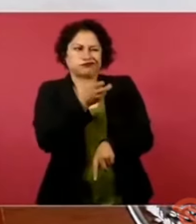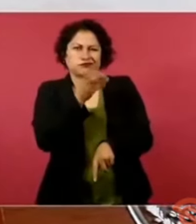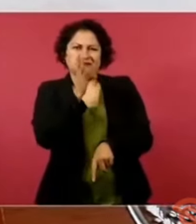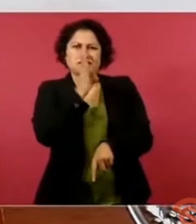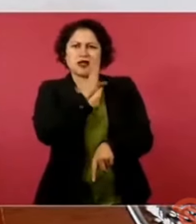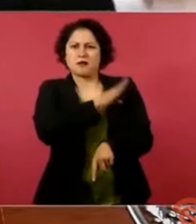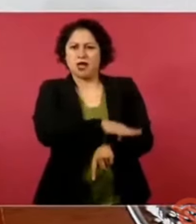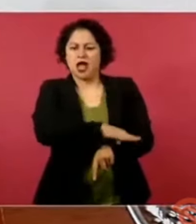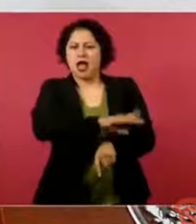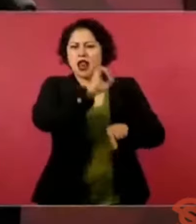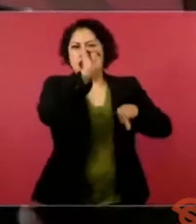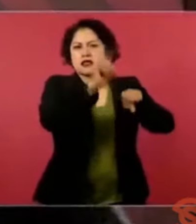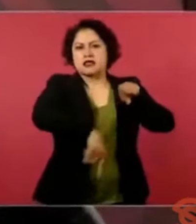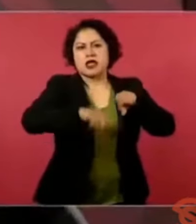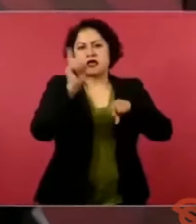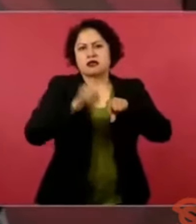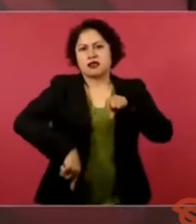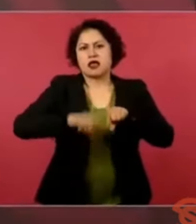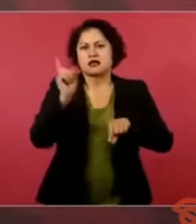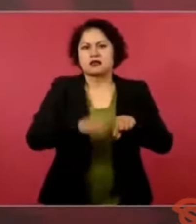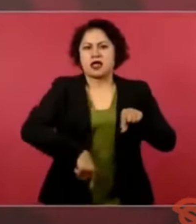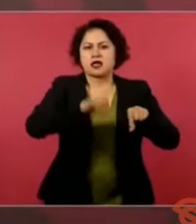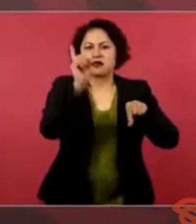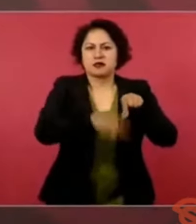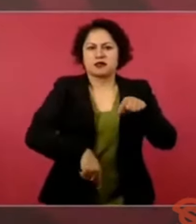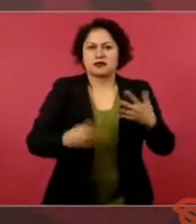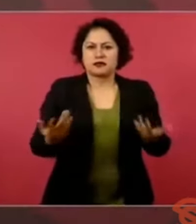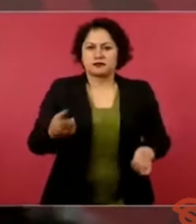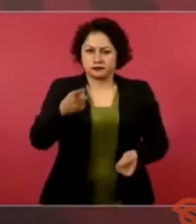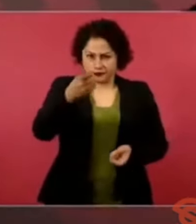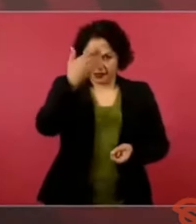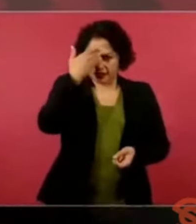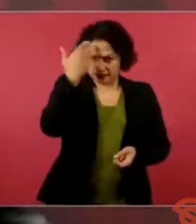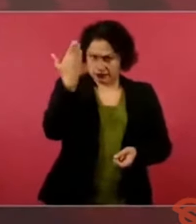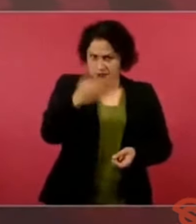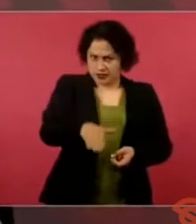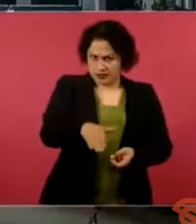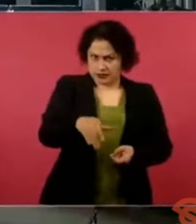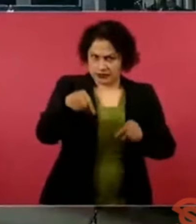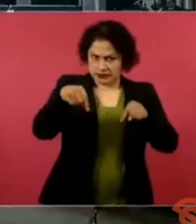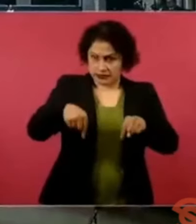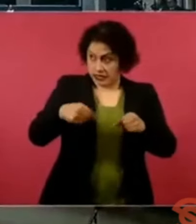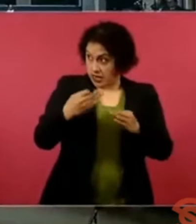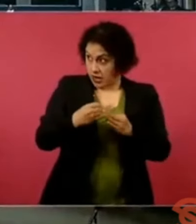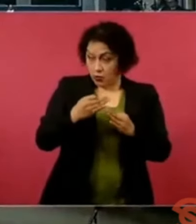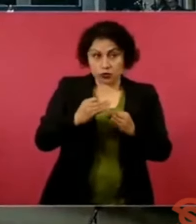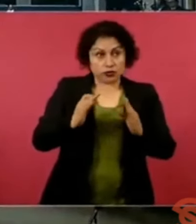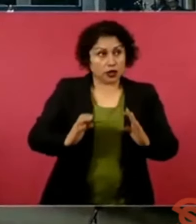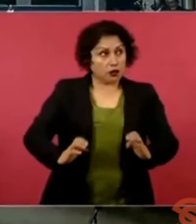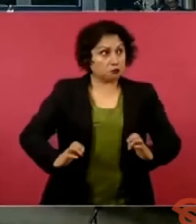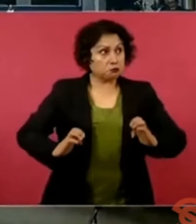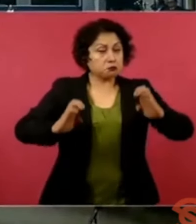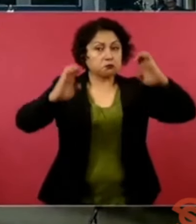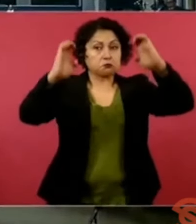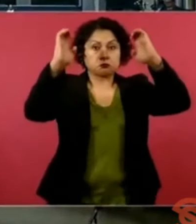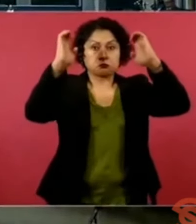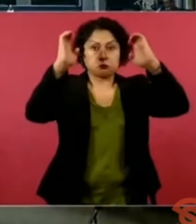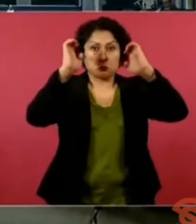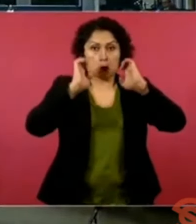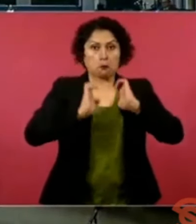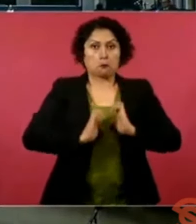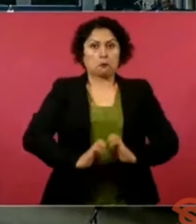que no este palacio se construyó encima de los